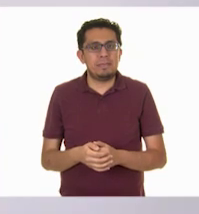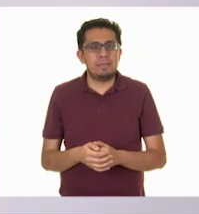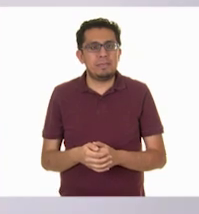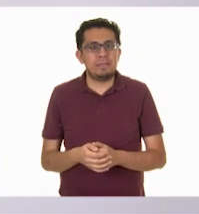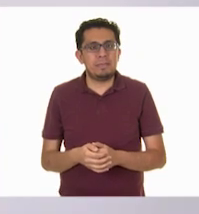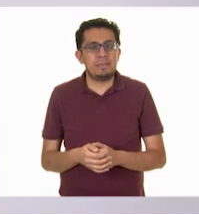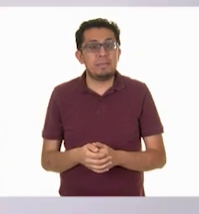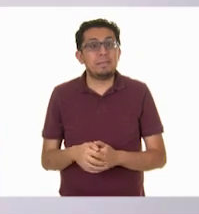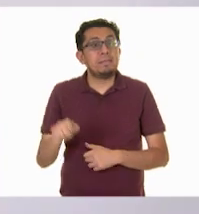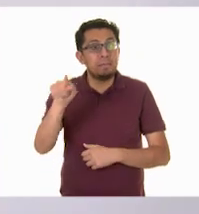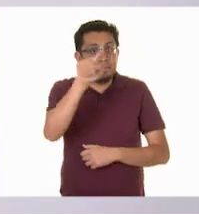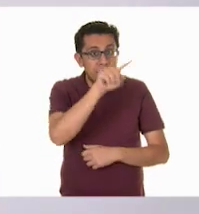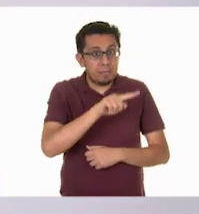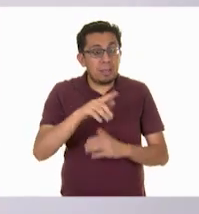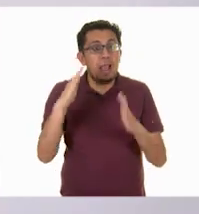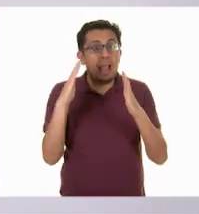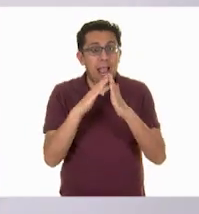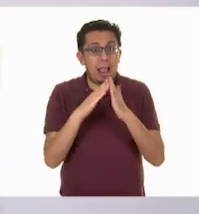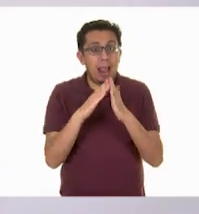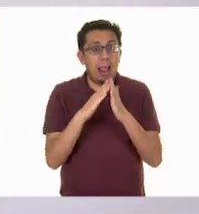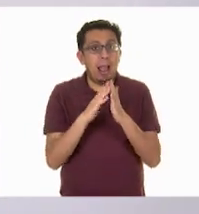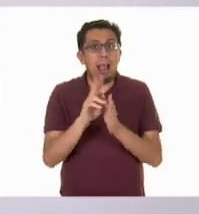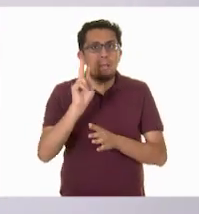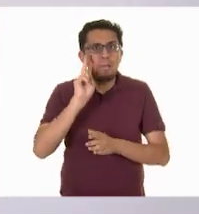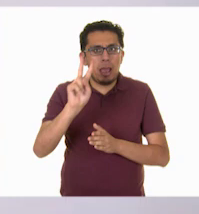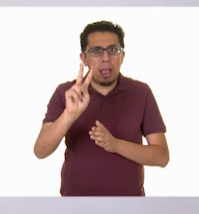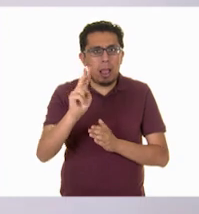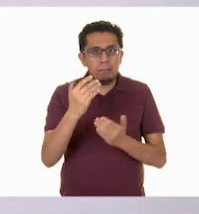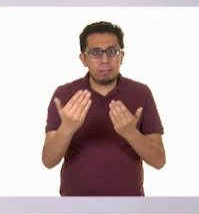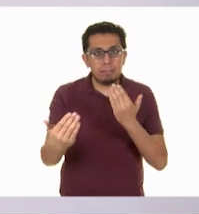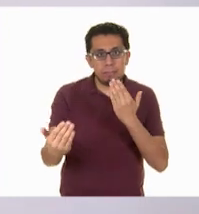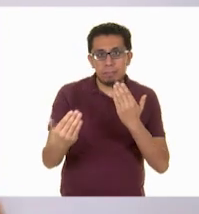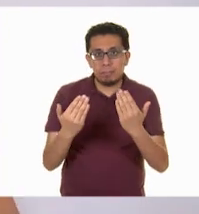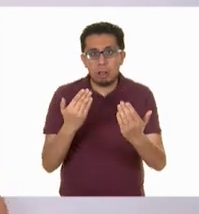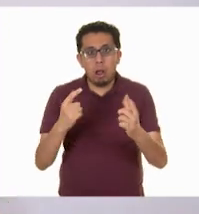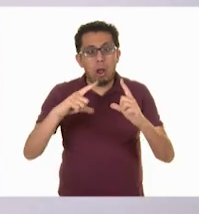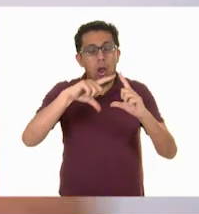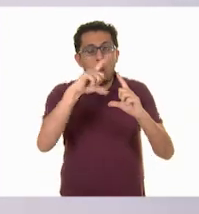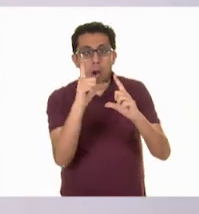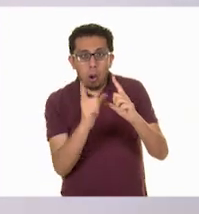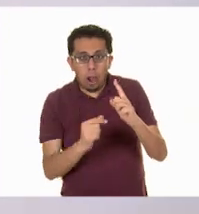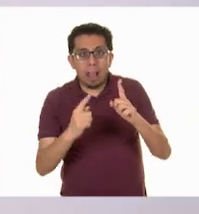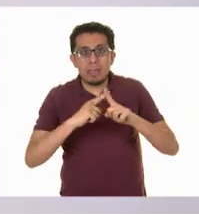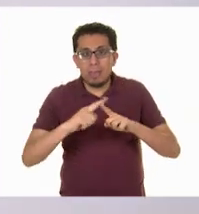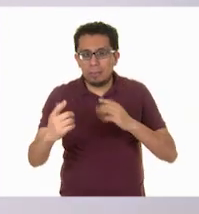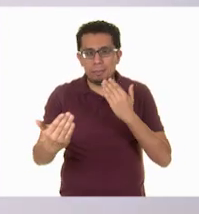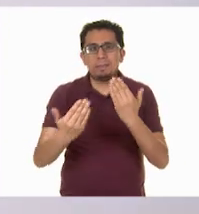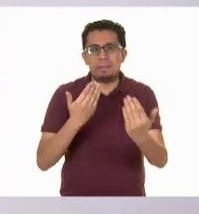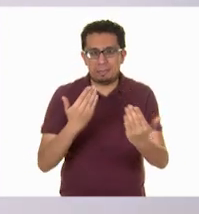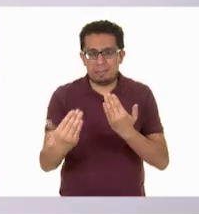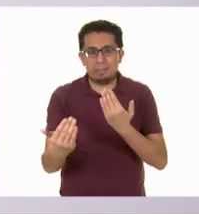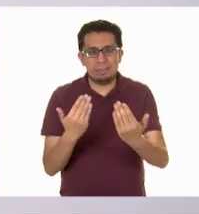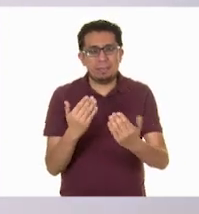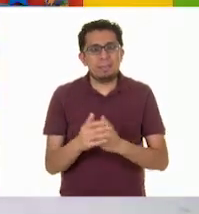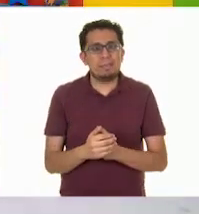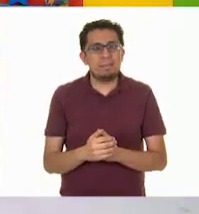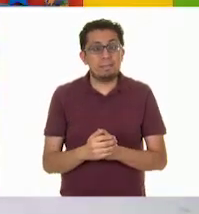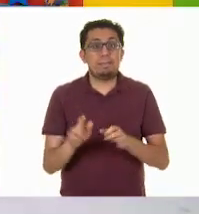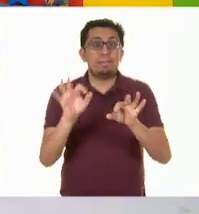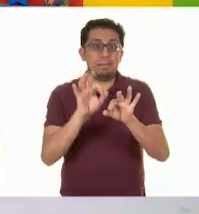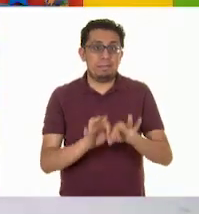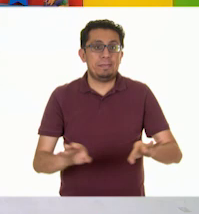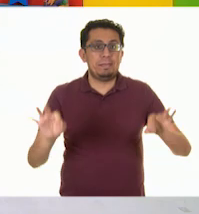Allí en casa pueden ir observando las diferencias entre unas hojas y otras. Eso es muy